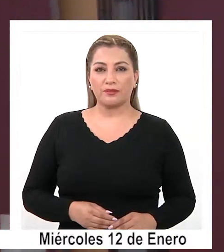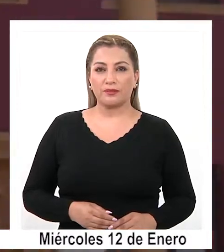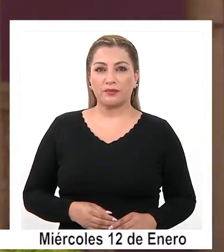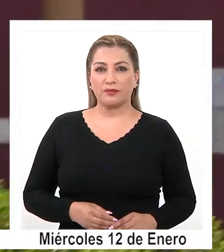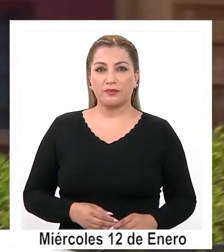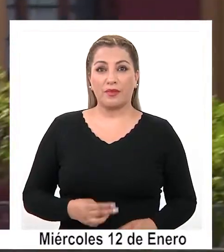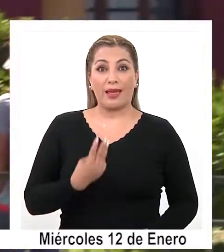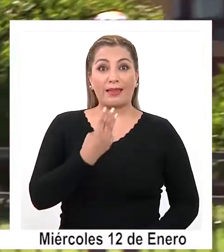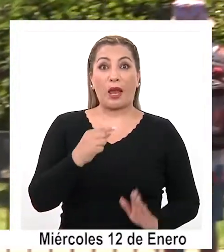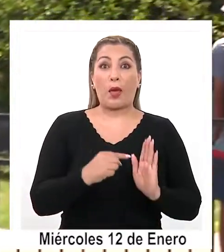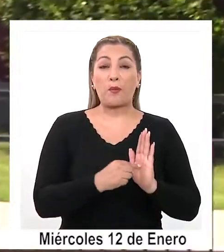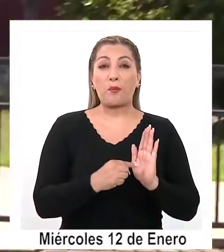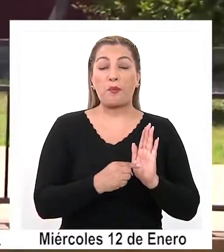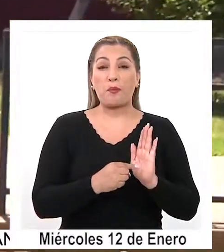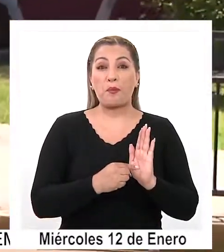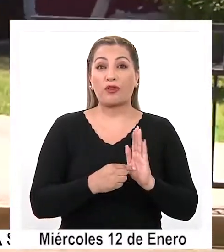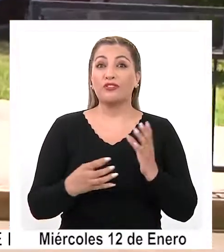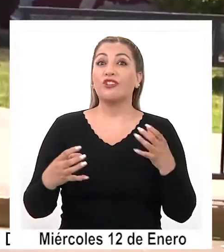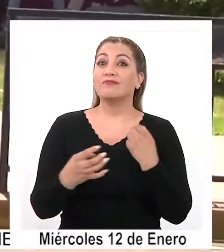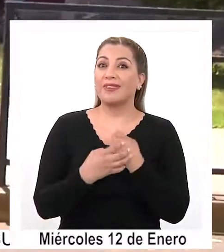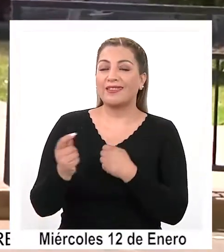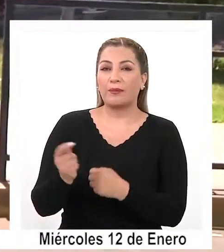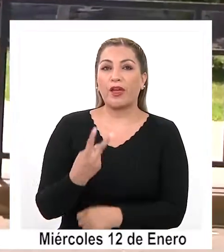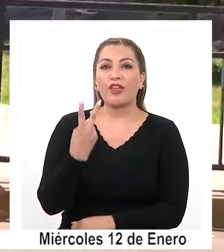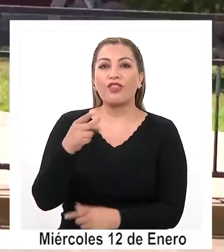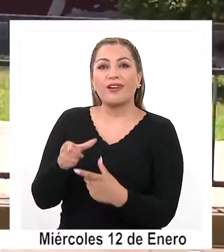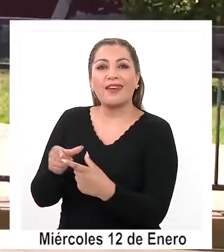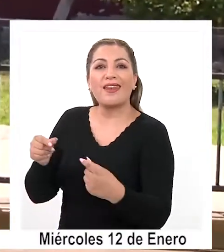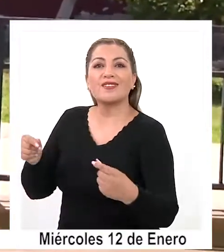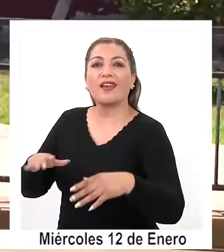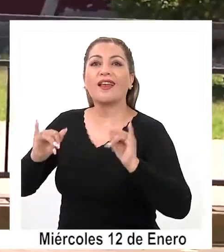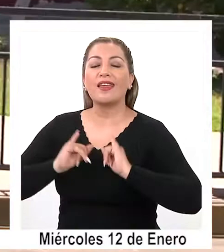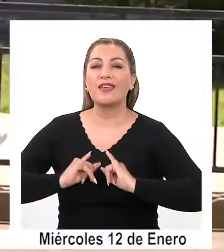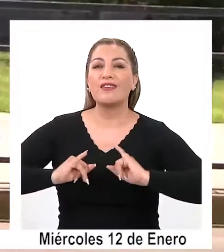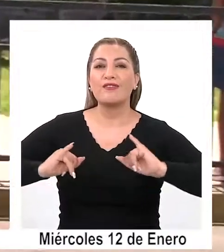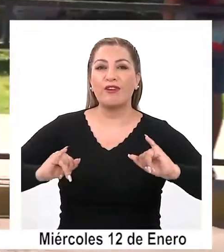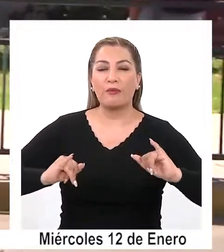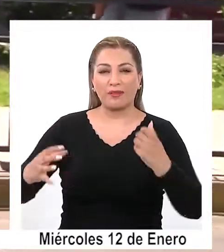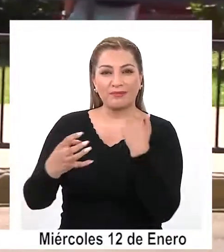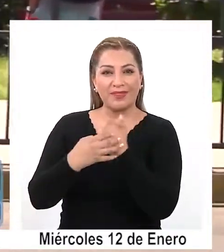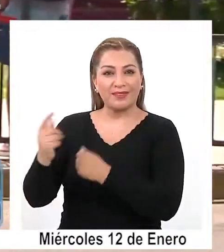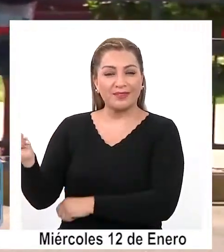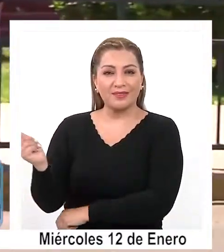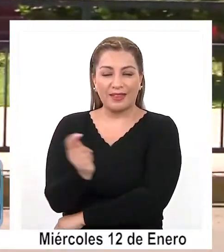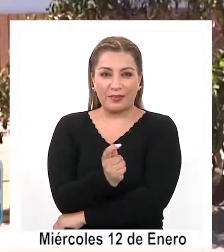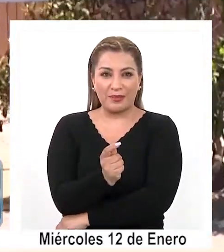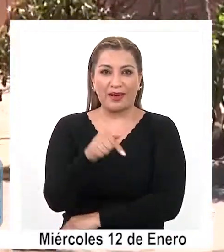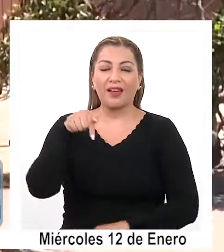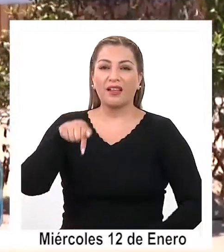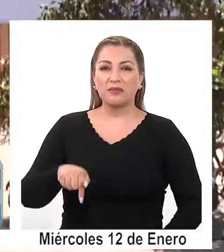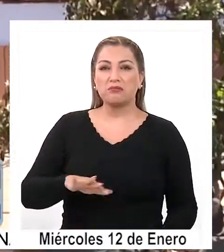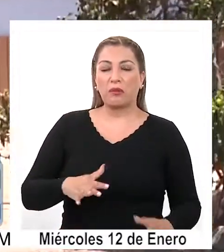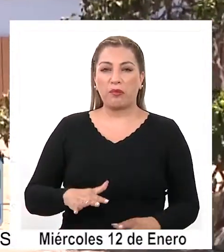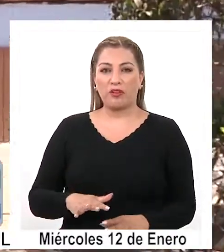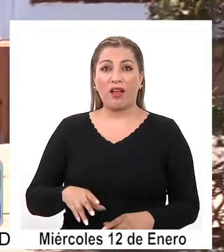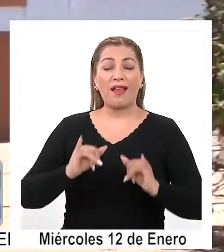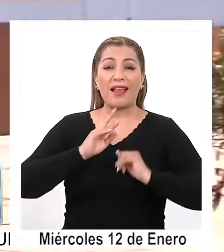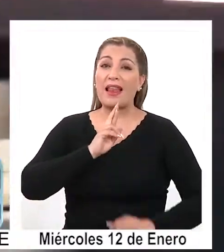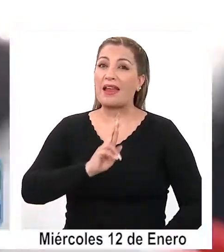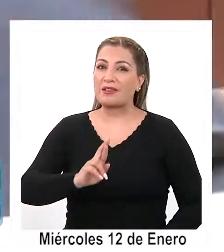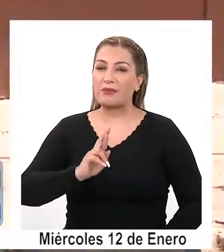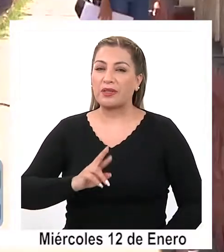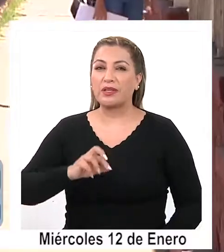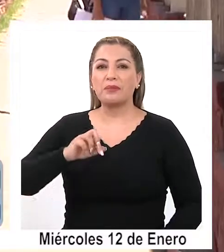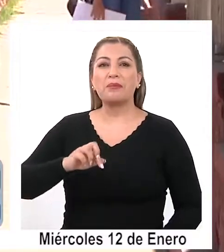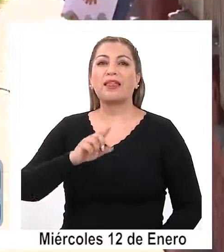Tres puntajes regionales y dos nacionales reportó la región de Tarapacá entre los resultados